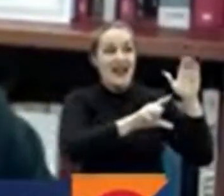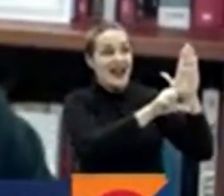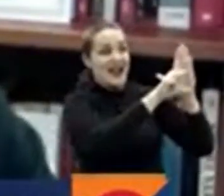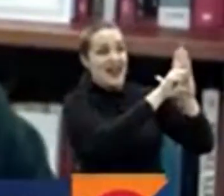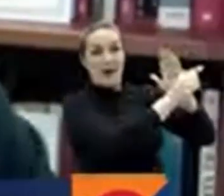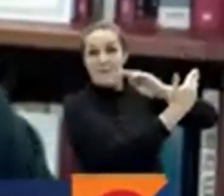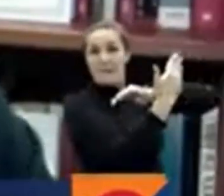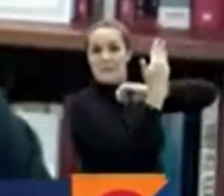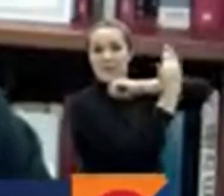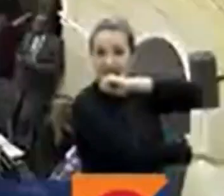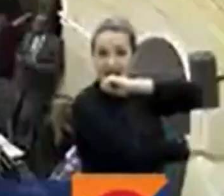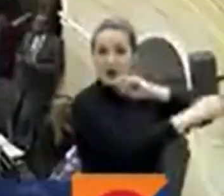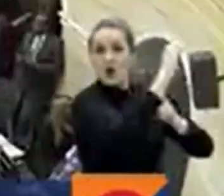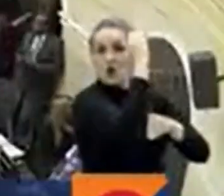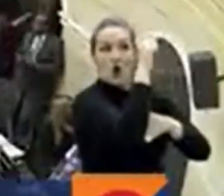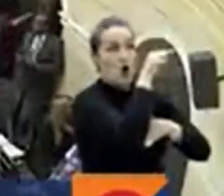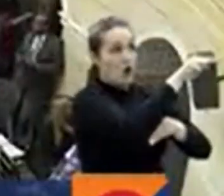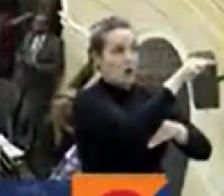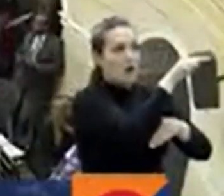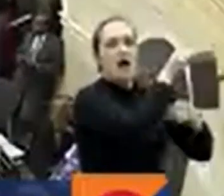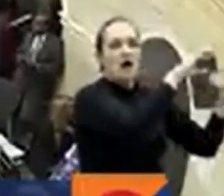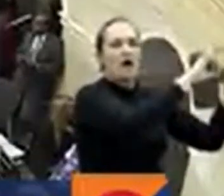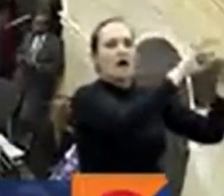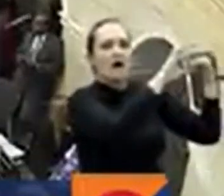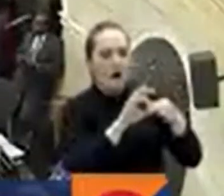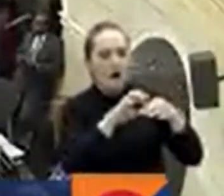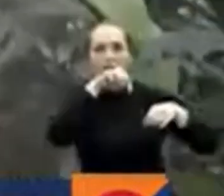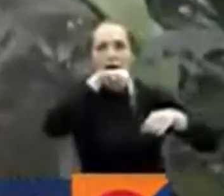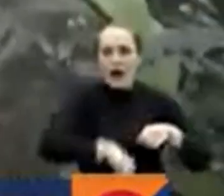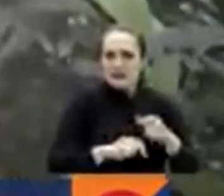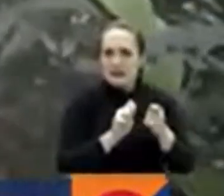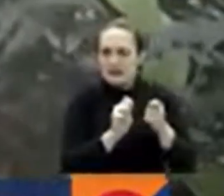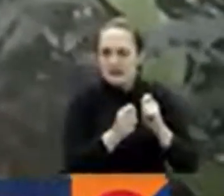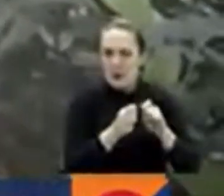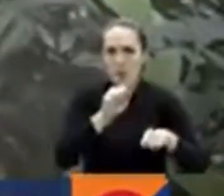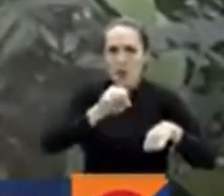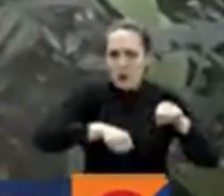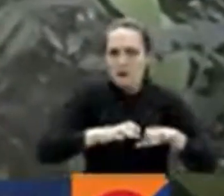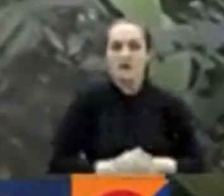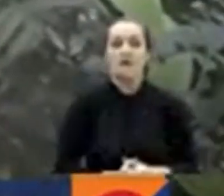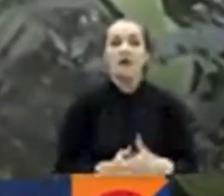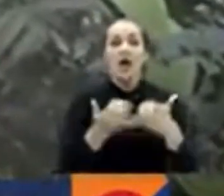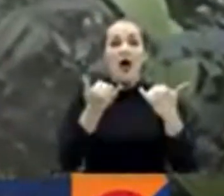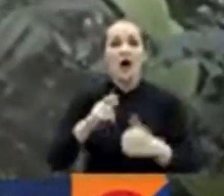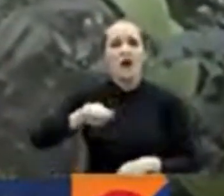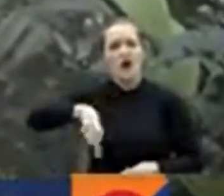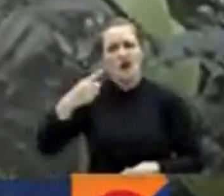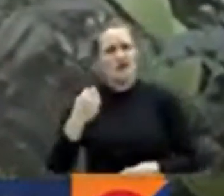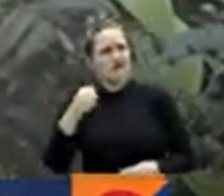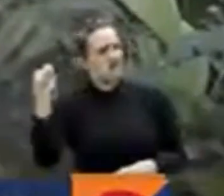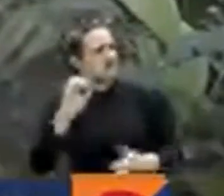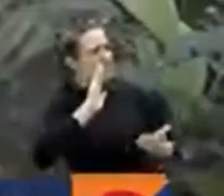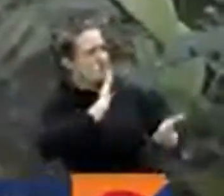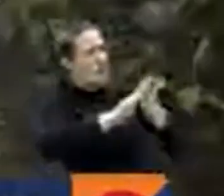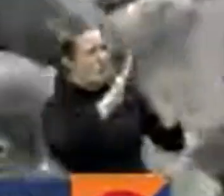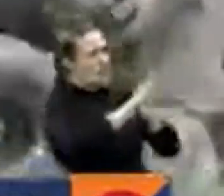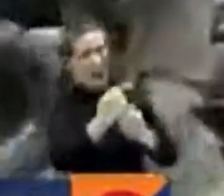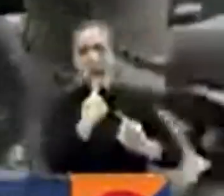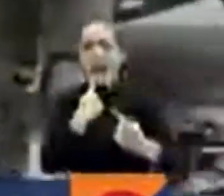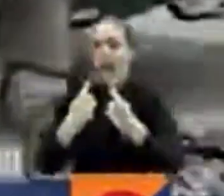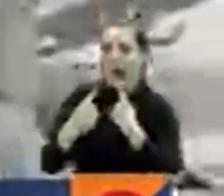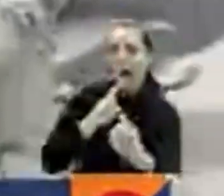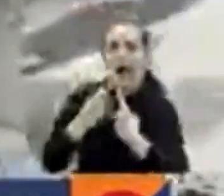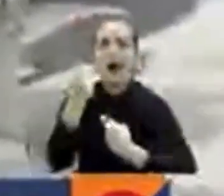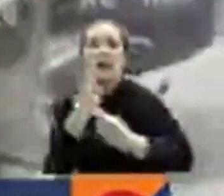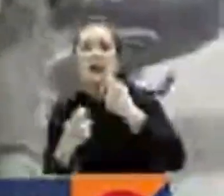en curso hoy en Colombia. Por su parte, voceros de la oposición dicen que el gobierno nacional no debe negociar con grupos al margen de la ley